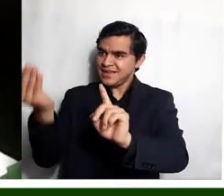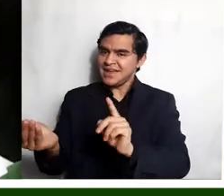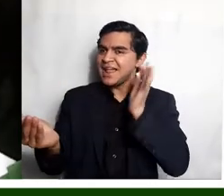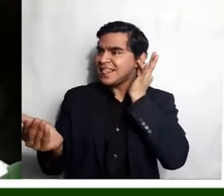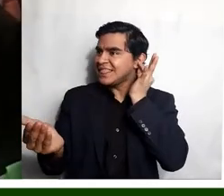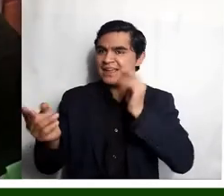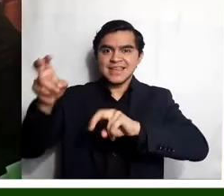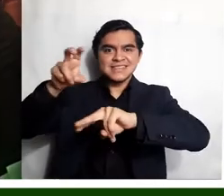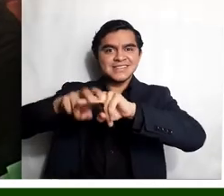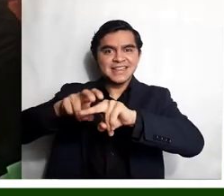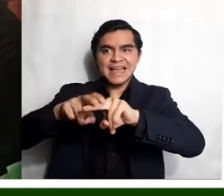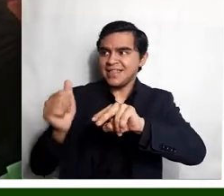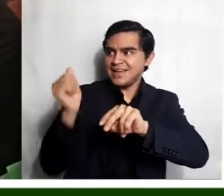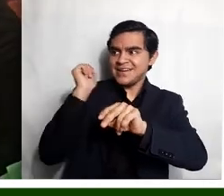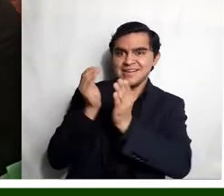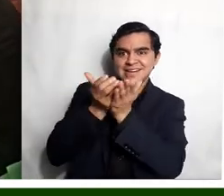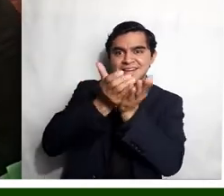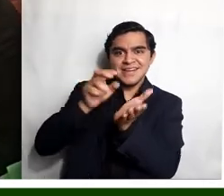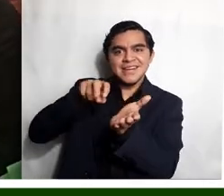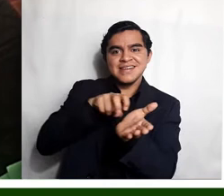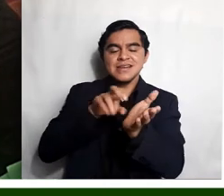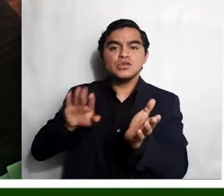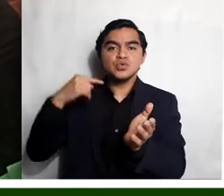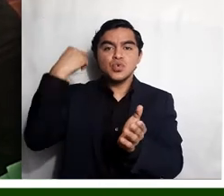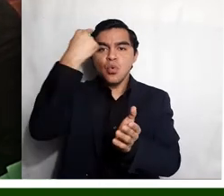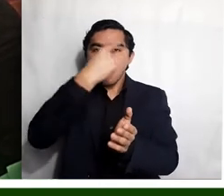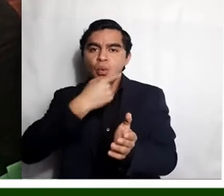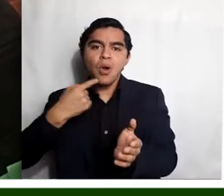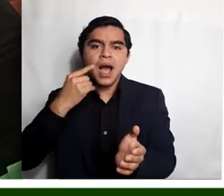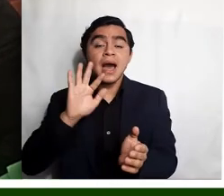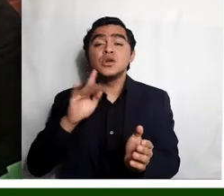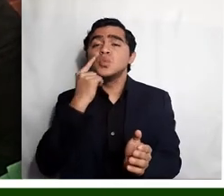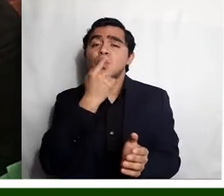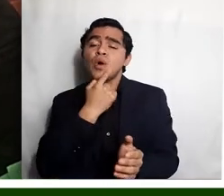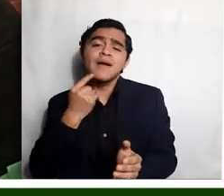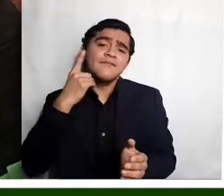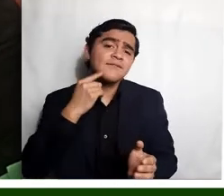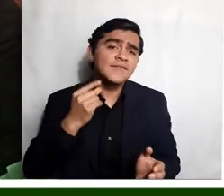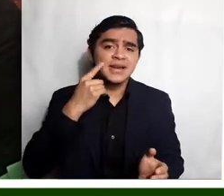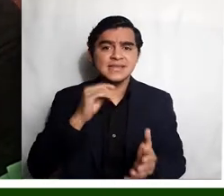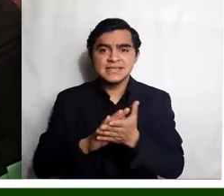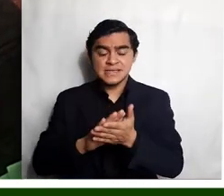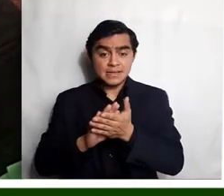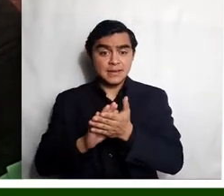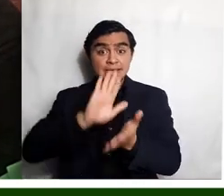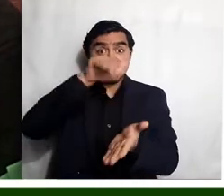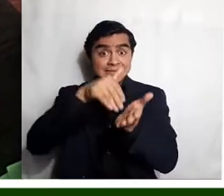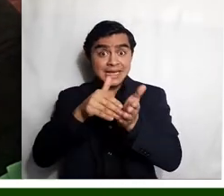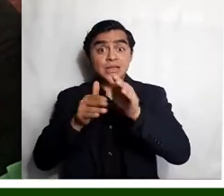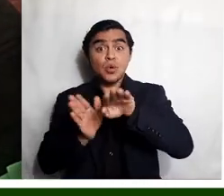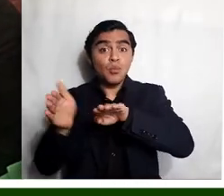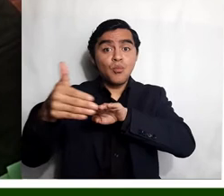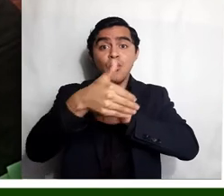poema, en medio del puerto,